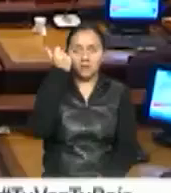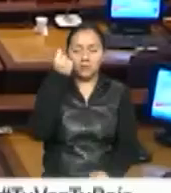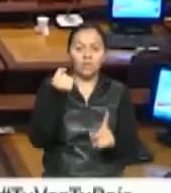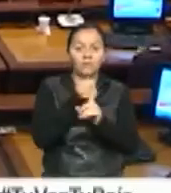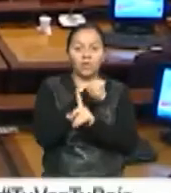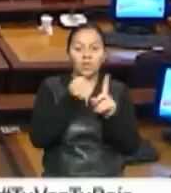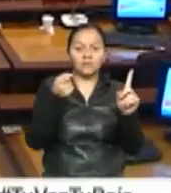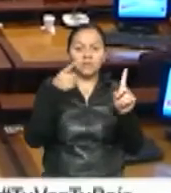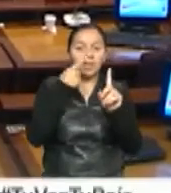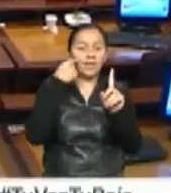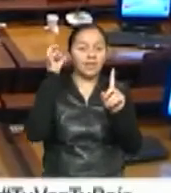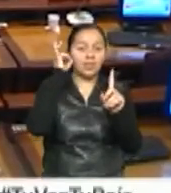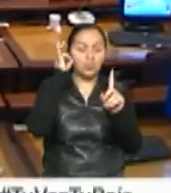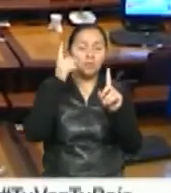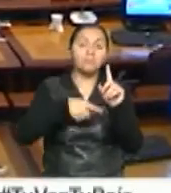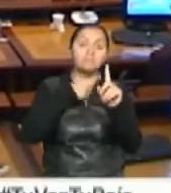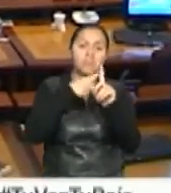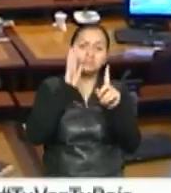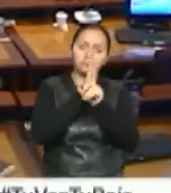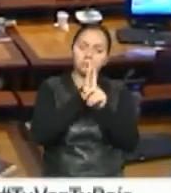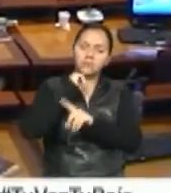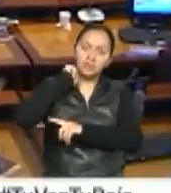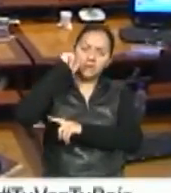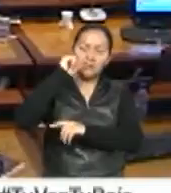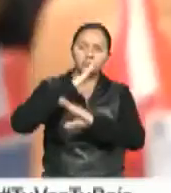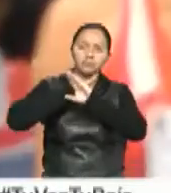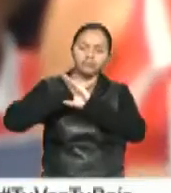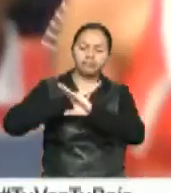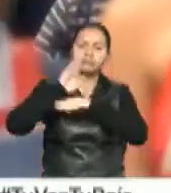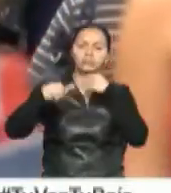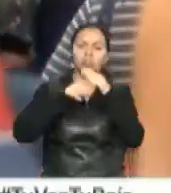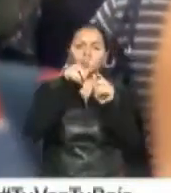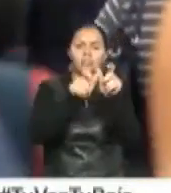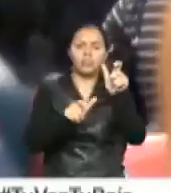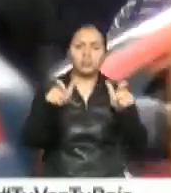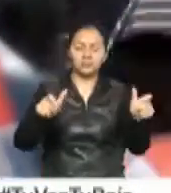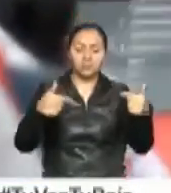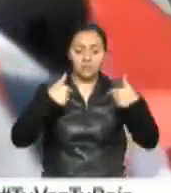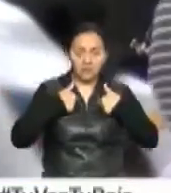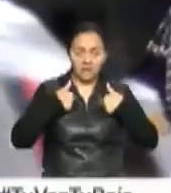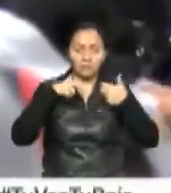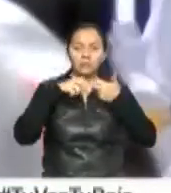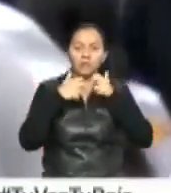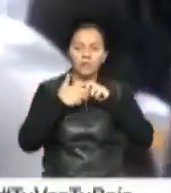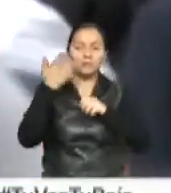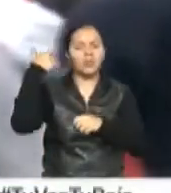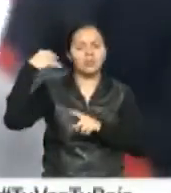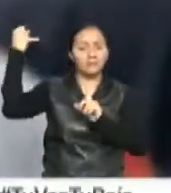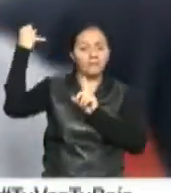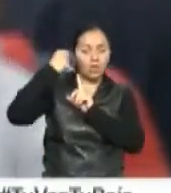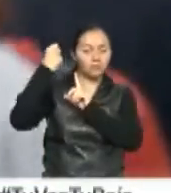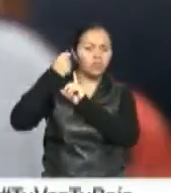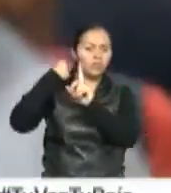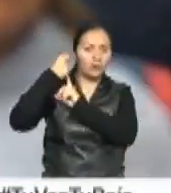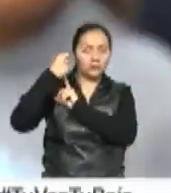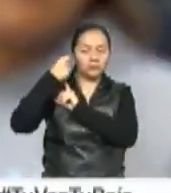garantizar el ejercicio pleno de los derechos ciudadanos de todas las personas que sufren o han sufrido violencia de género.